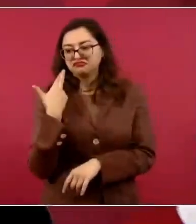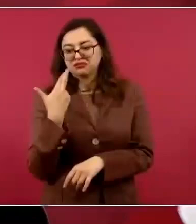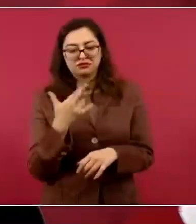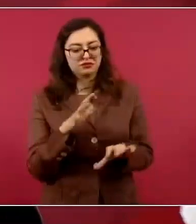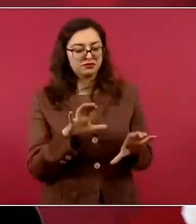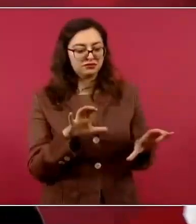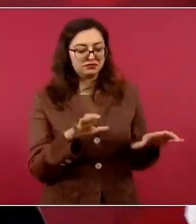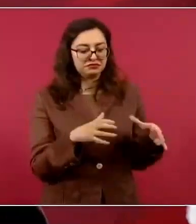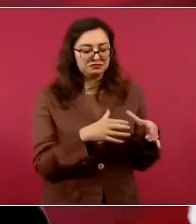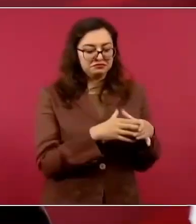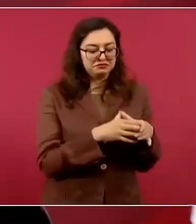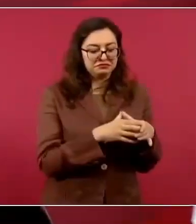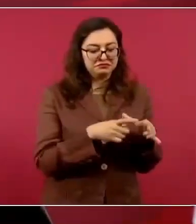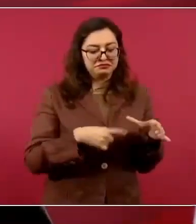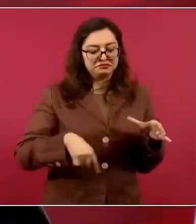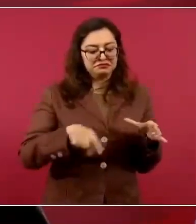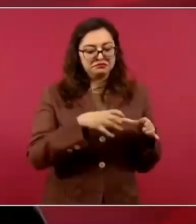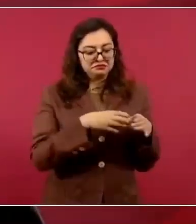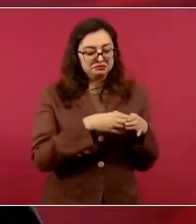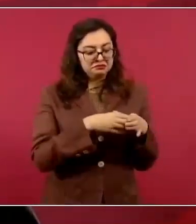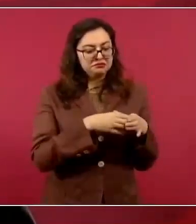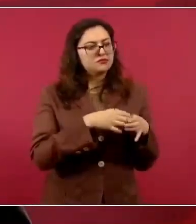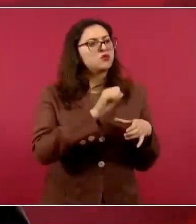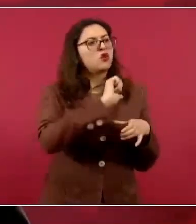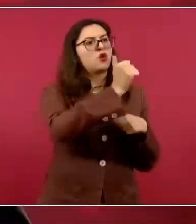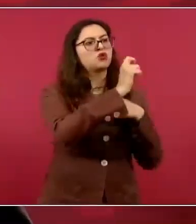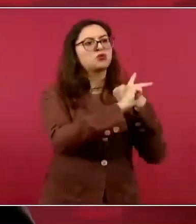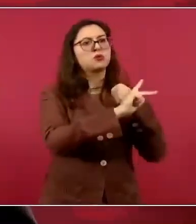en México que en otros países.